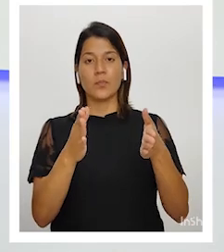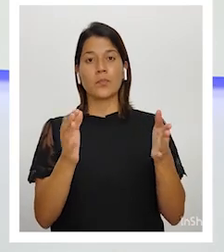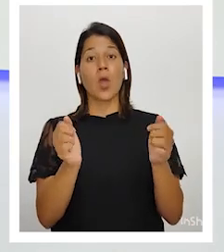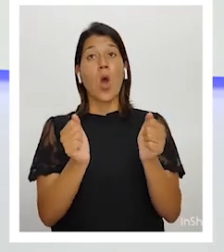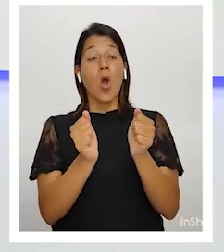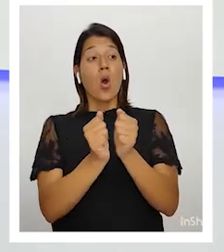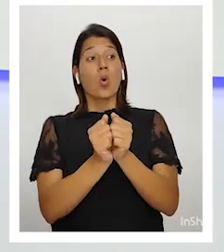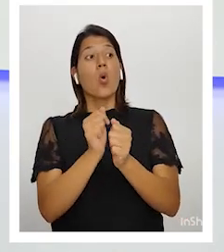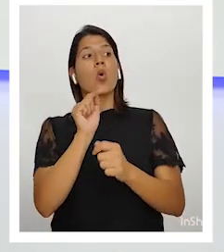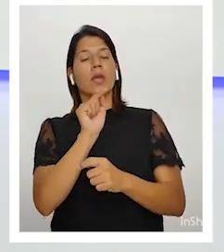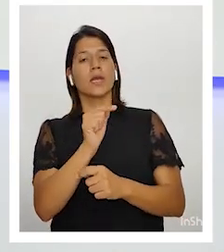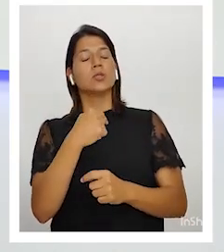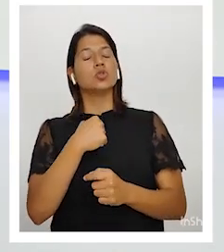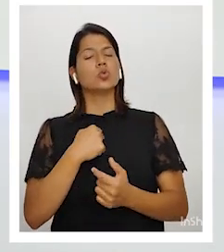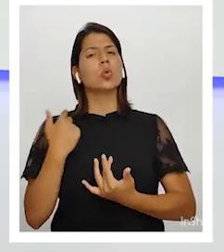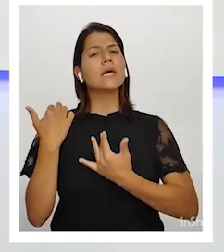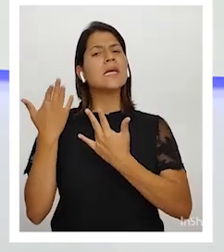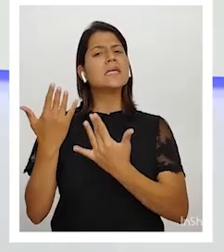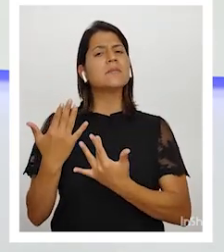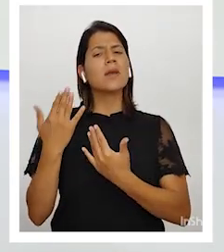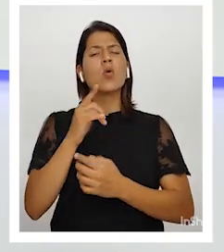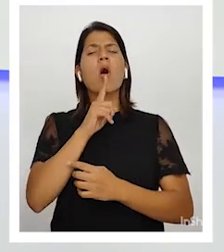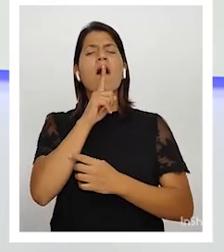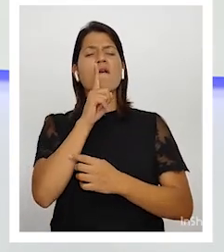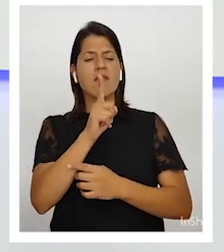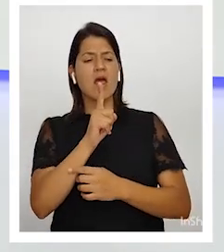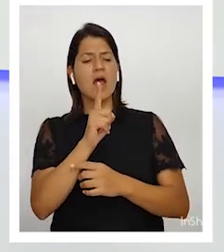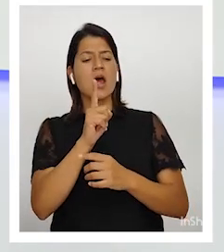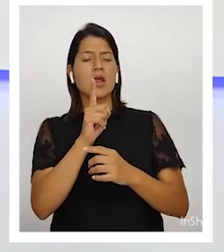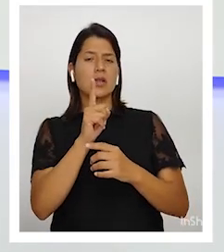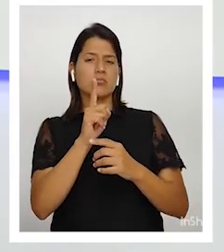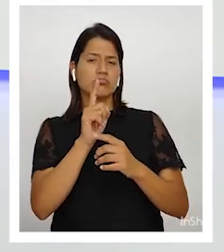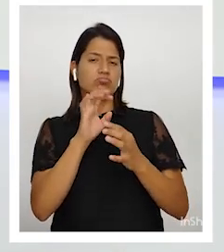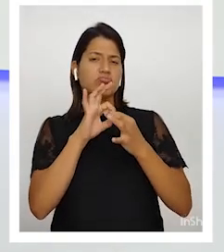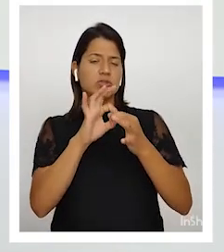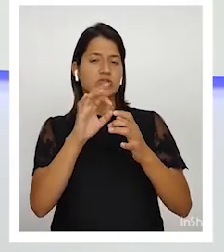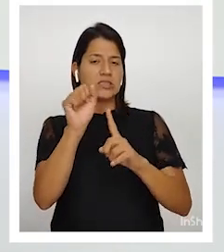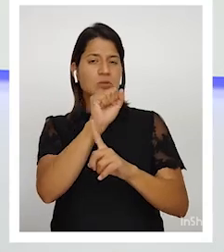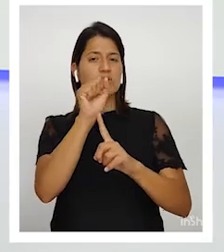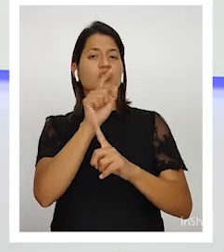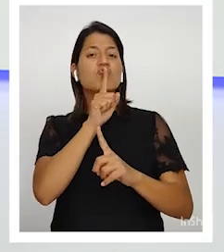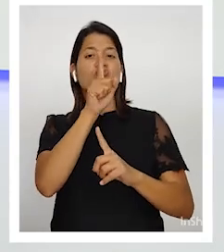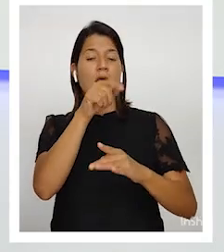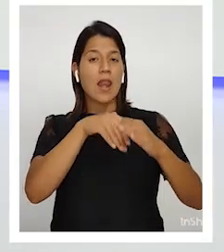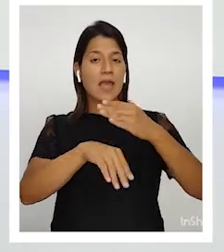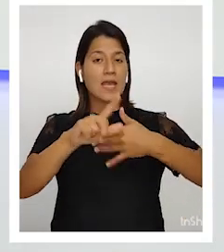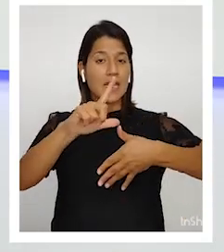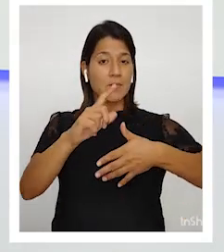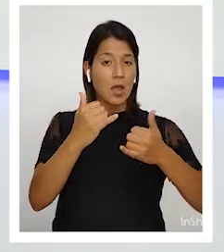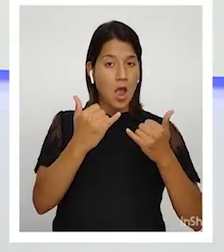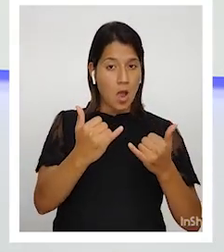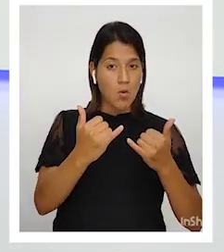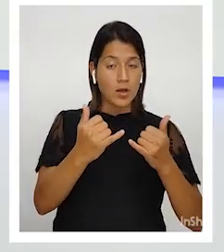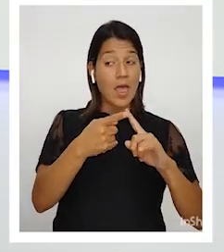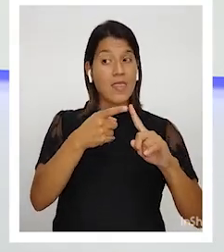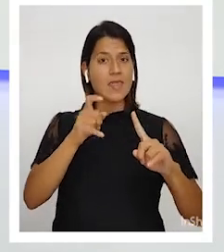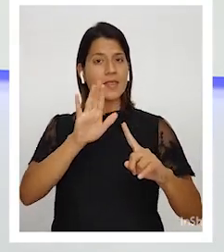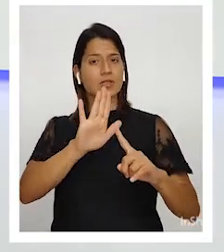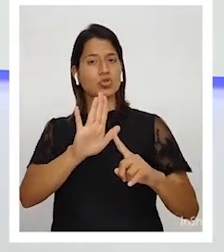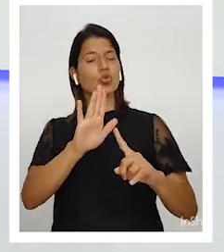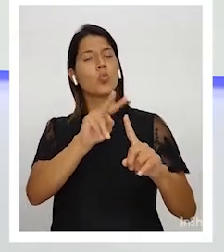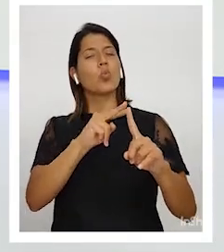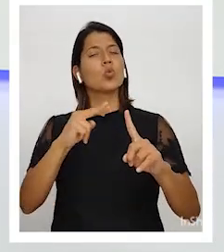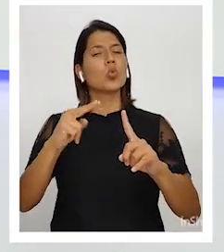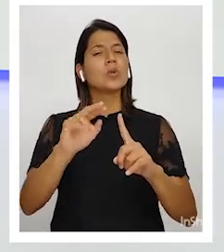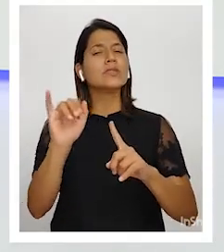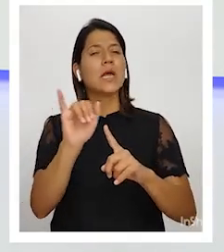no solamente espero hablar de realidad latinoamericana, desde su perspectiva de académico, desde